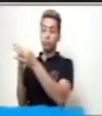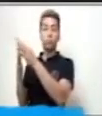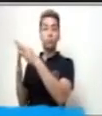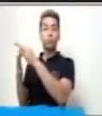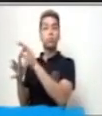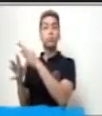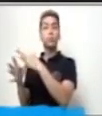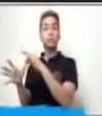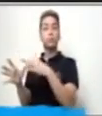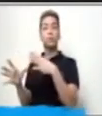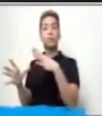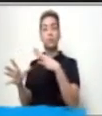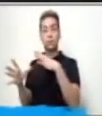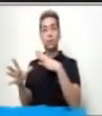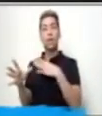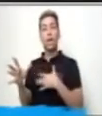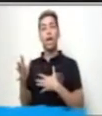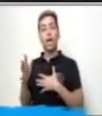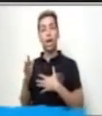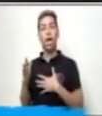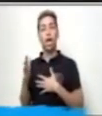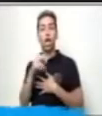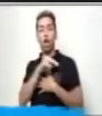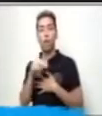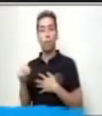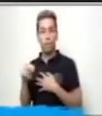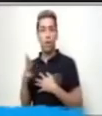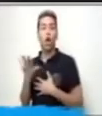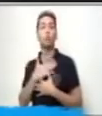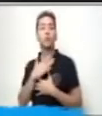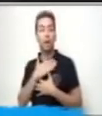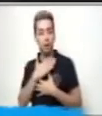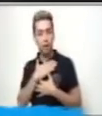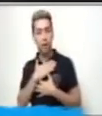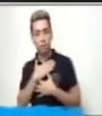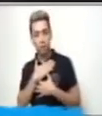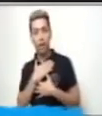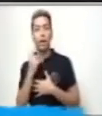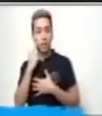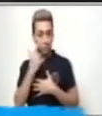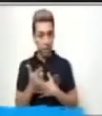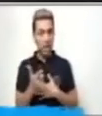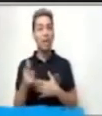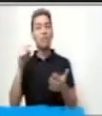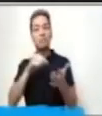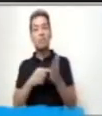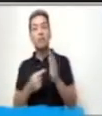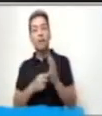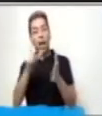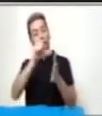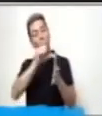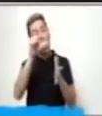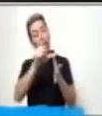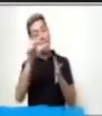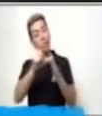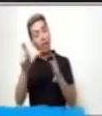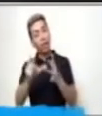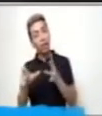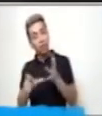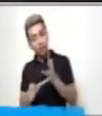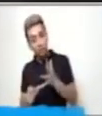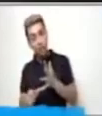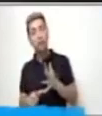identificado entonces a que nos referimos al decir características. Que, como repito,